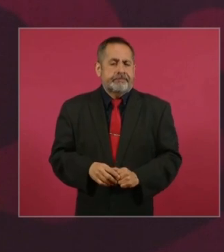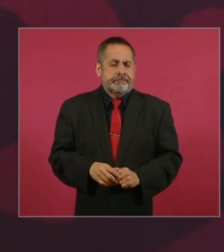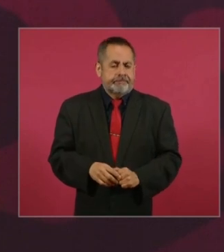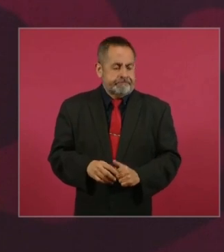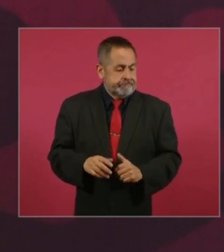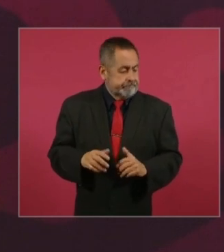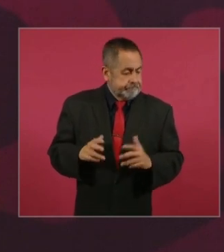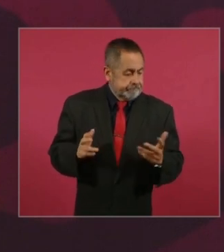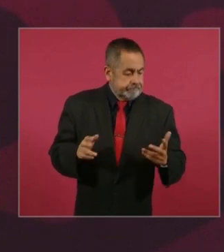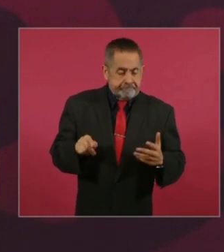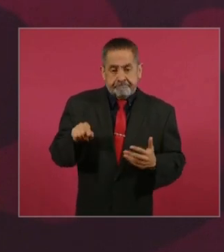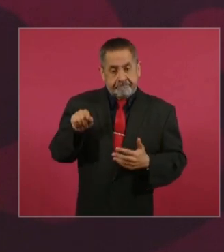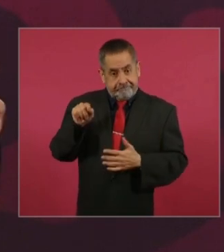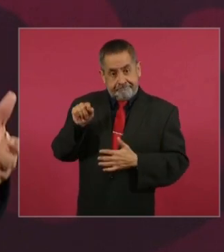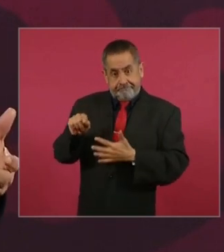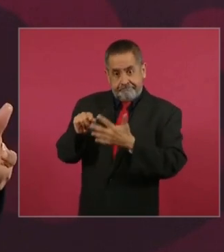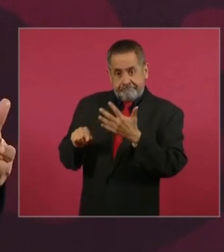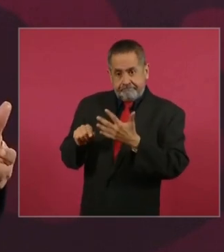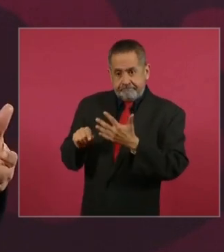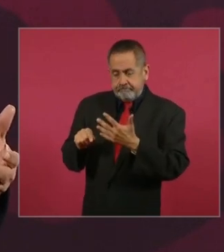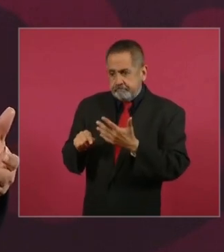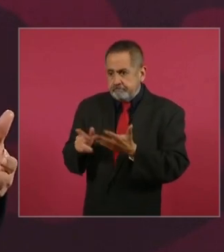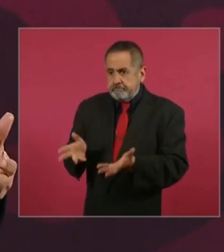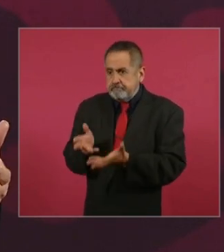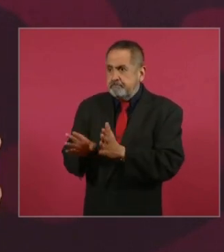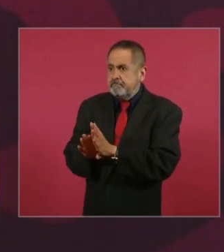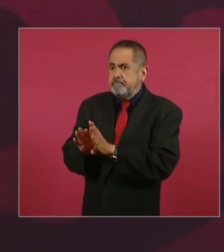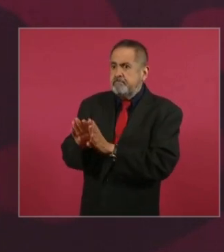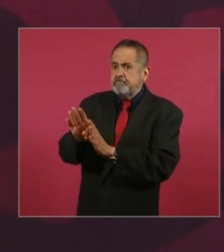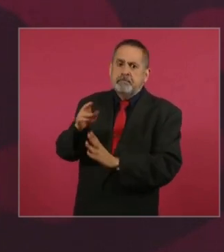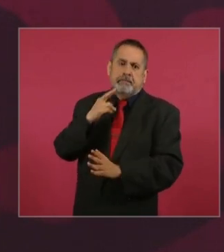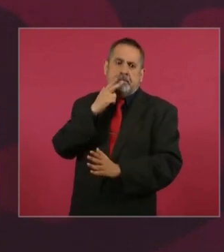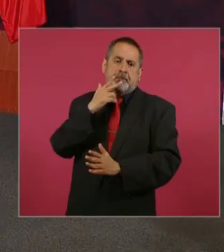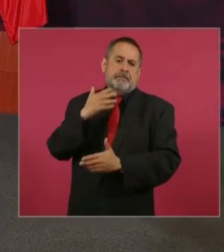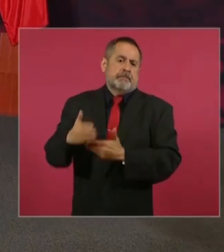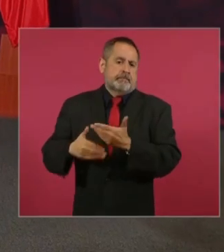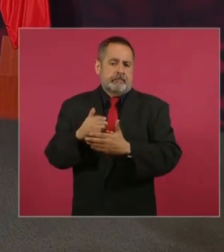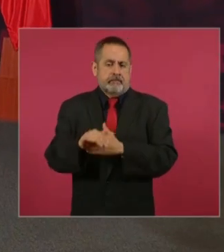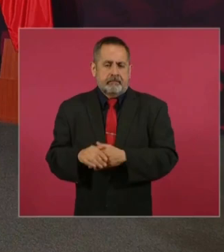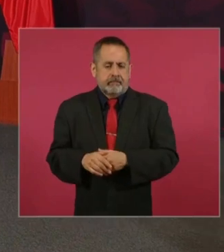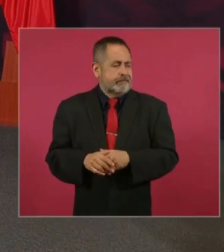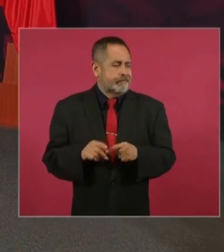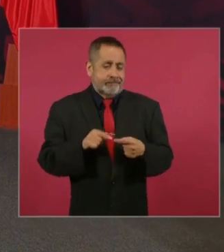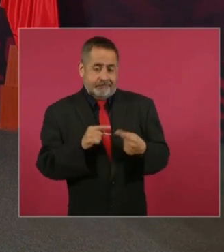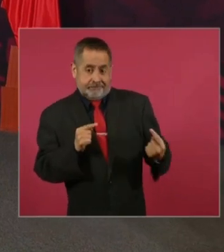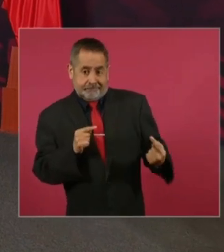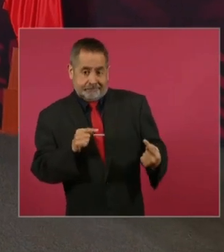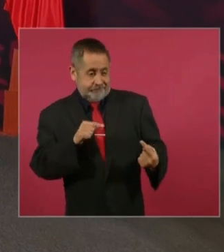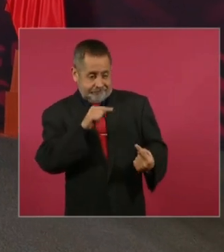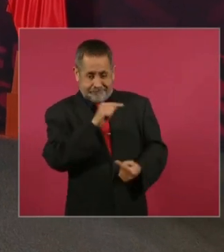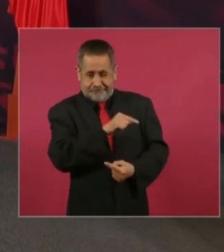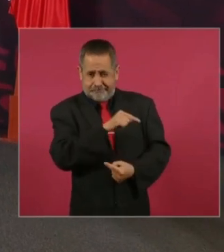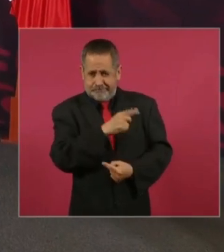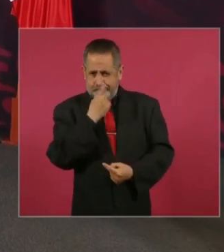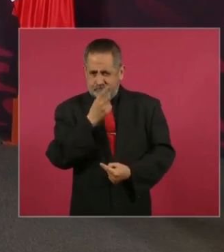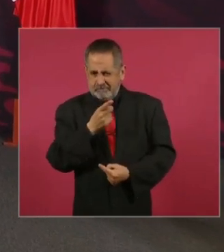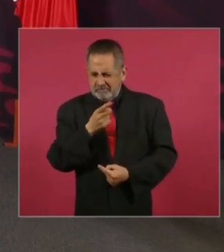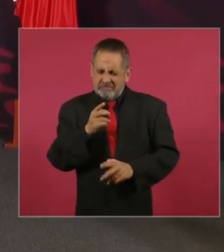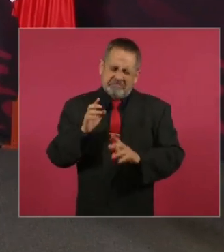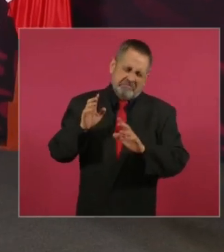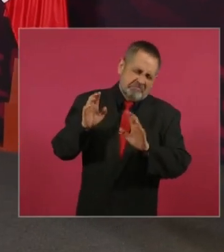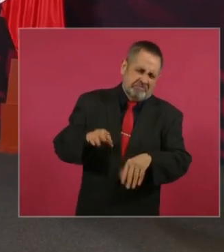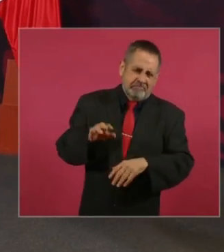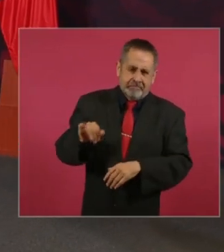Entonces, todo eso es muy alentador. Dicen nuestros adversarios, sí, sí, sí,